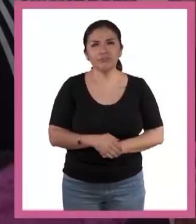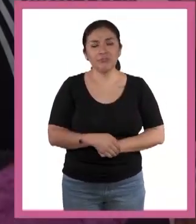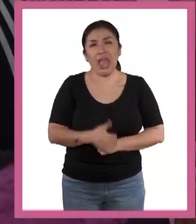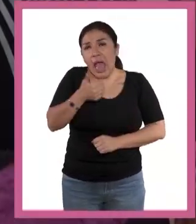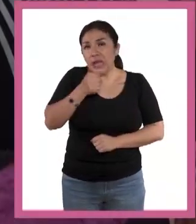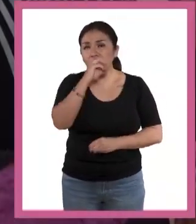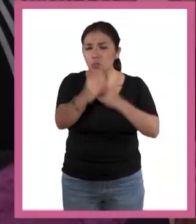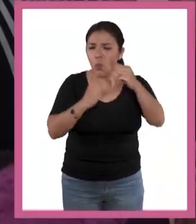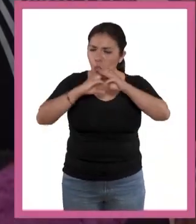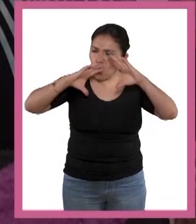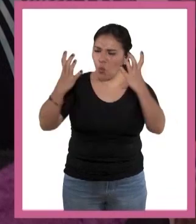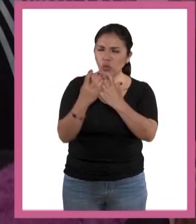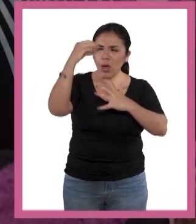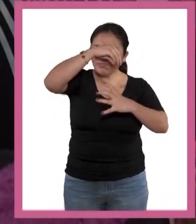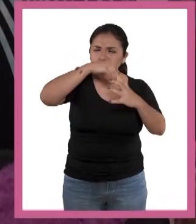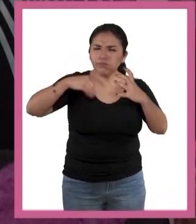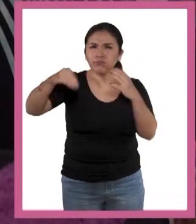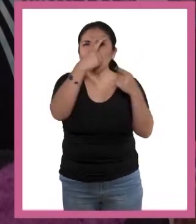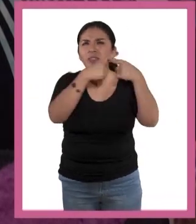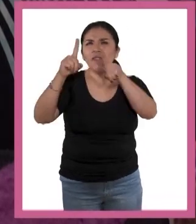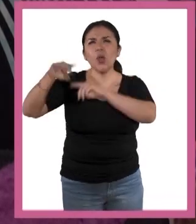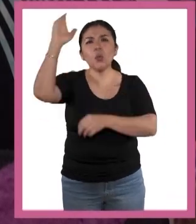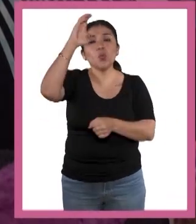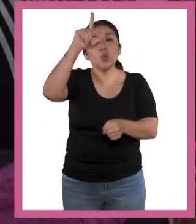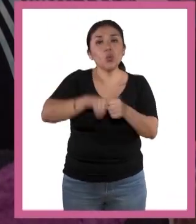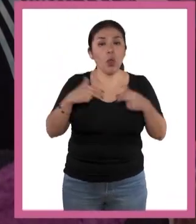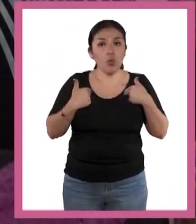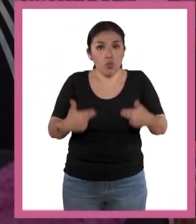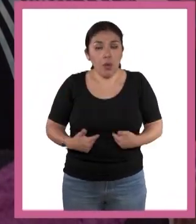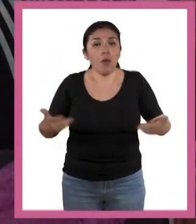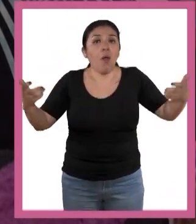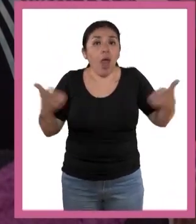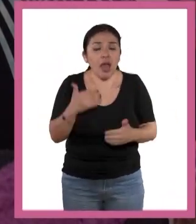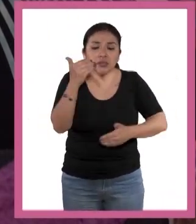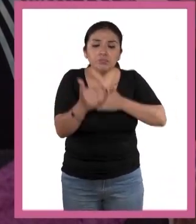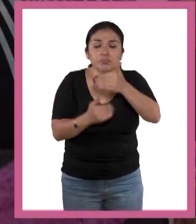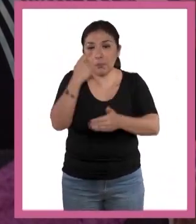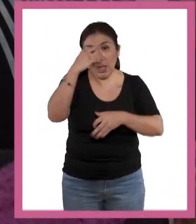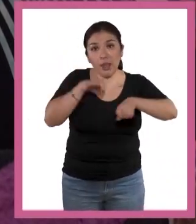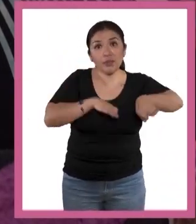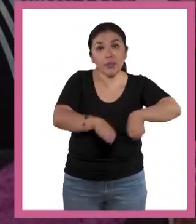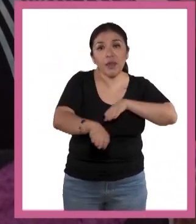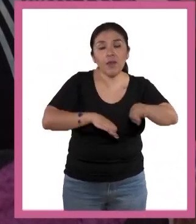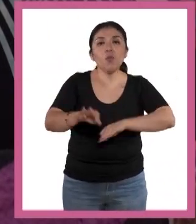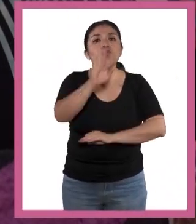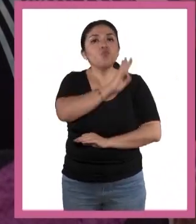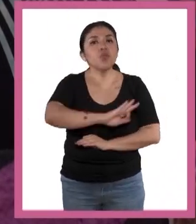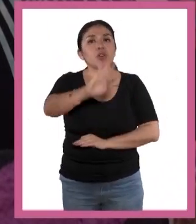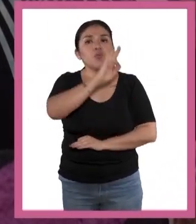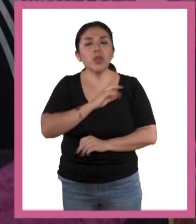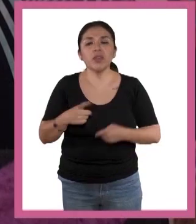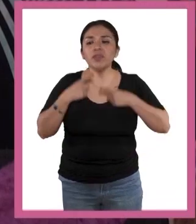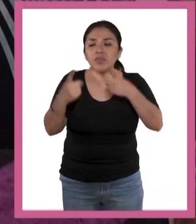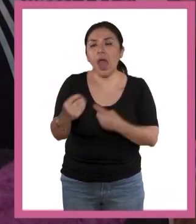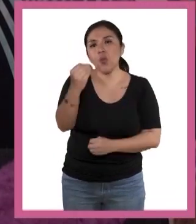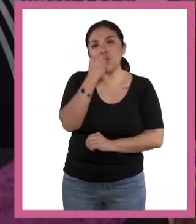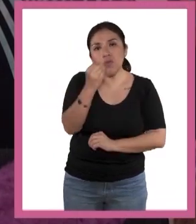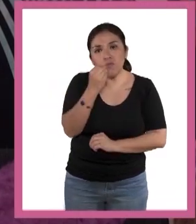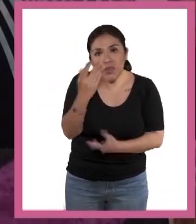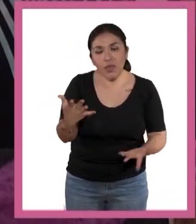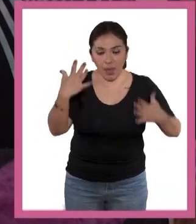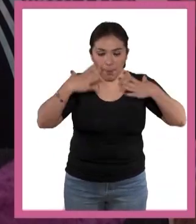cada rincón del planeta, las distintas culturas humanas llevan a cabo procesos de trabajo que les permiten alimentarse,